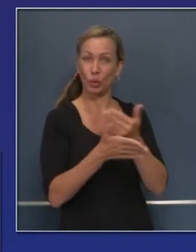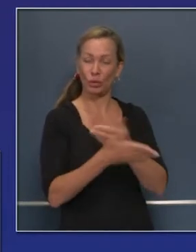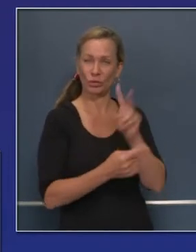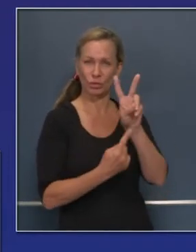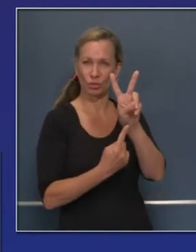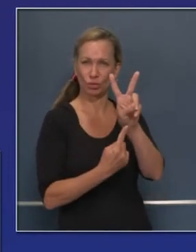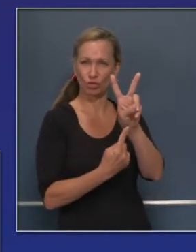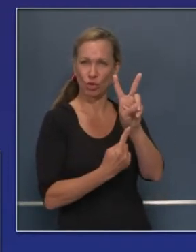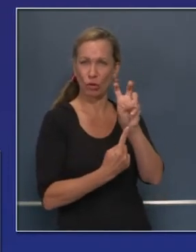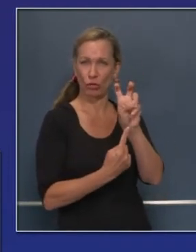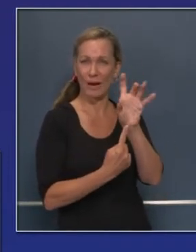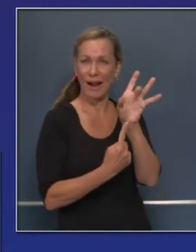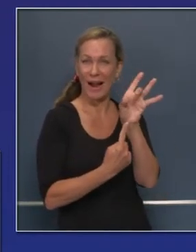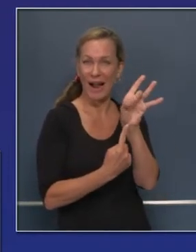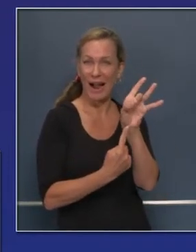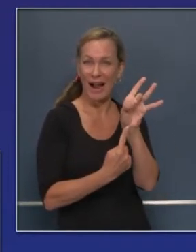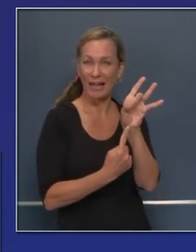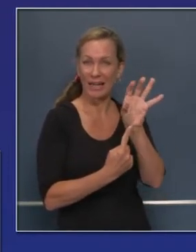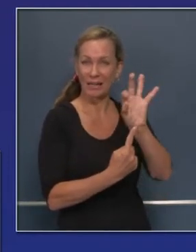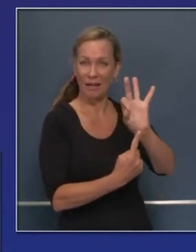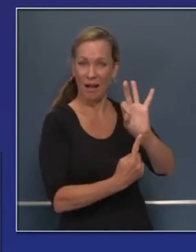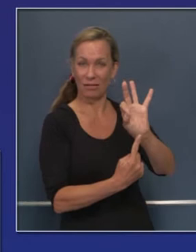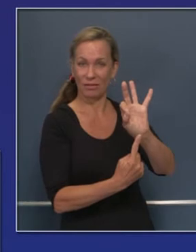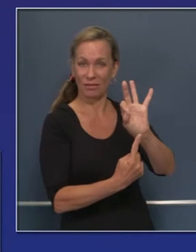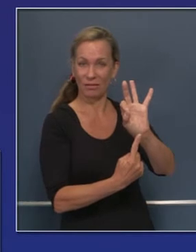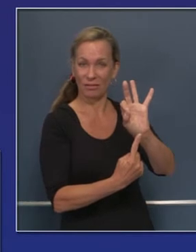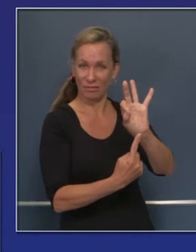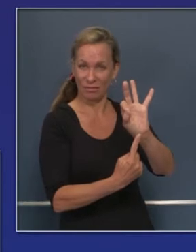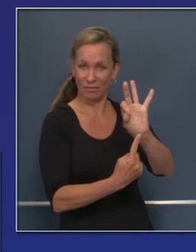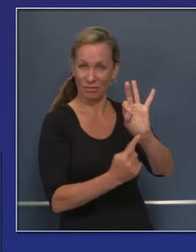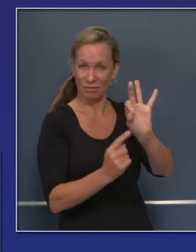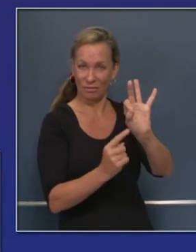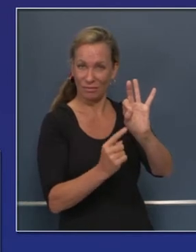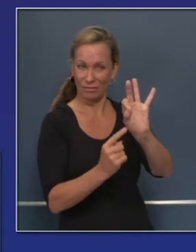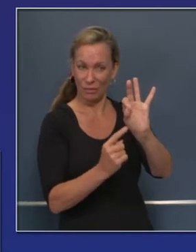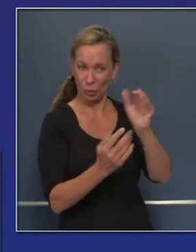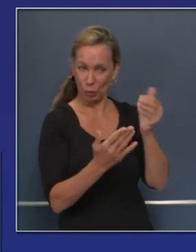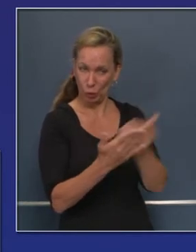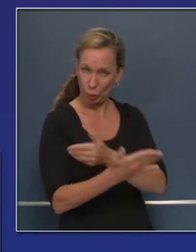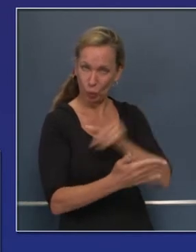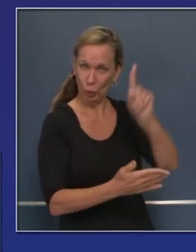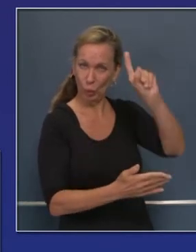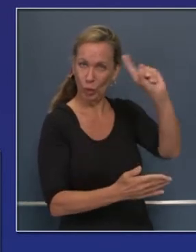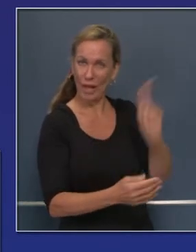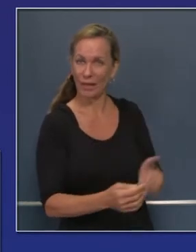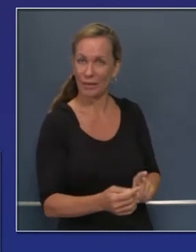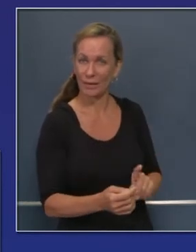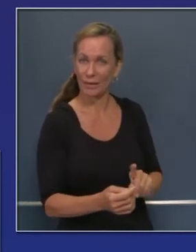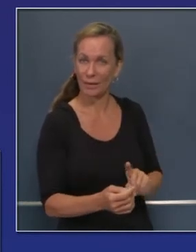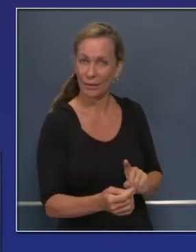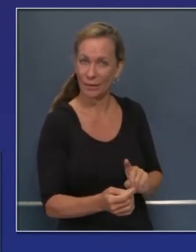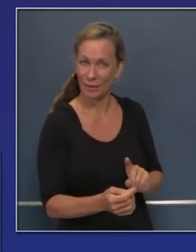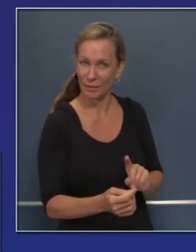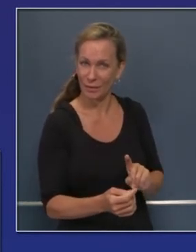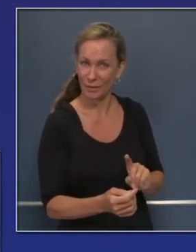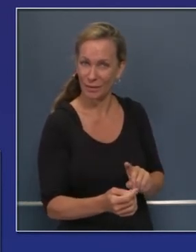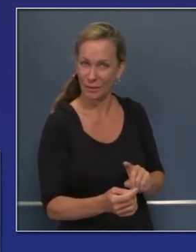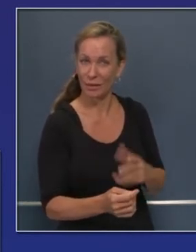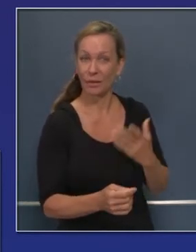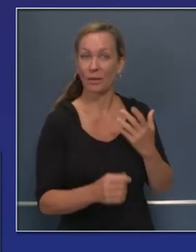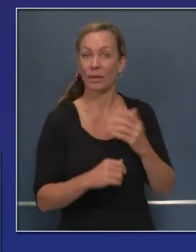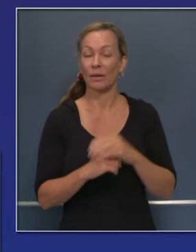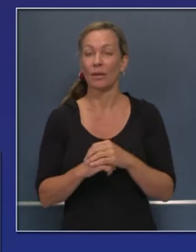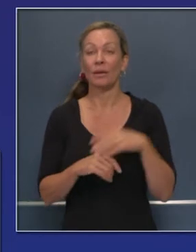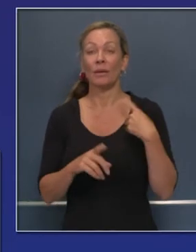nuevos incendios en las últimas 24 horas. Entonces, este reto continúa, incluyendo con el clima de hoy, particularmente en las